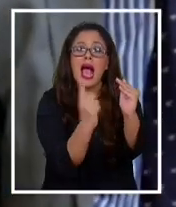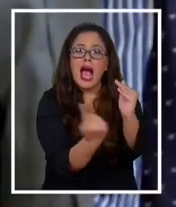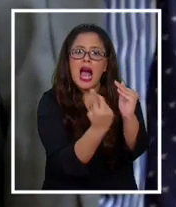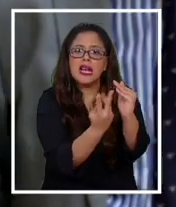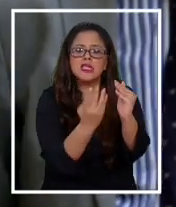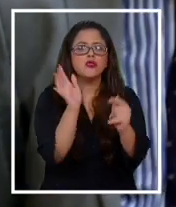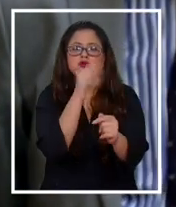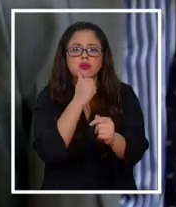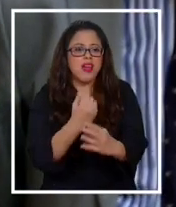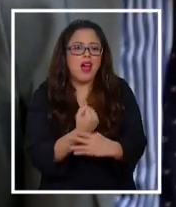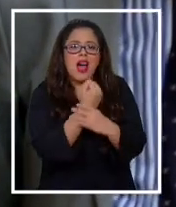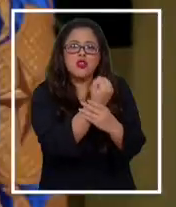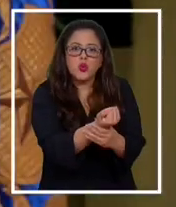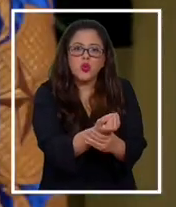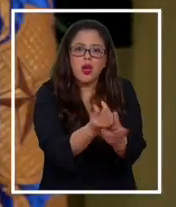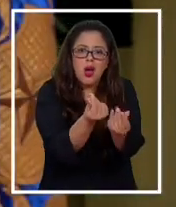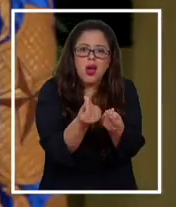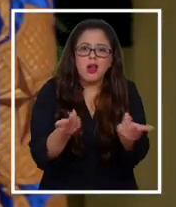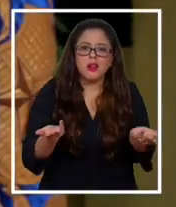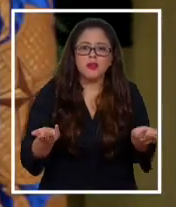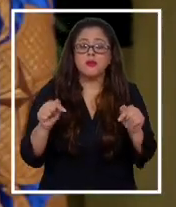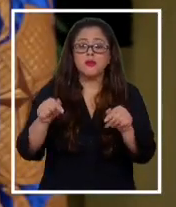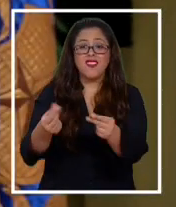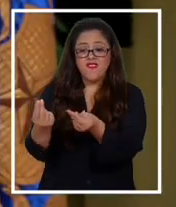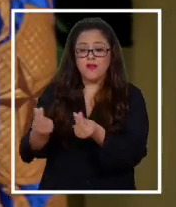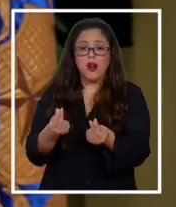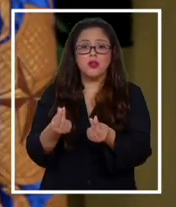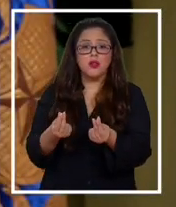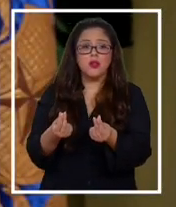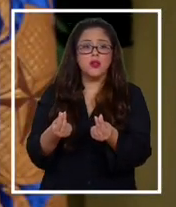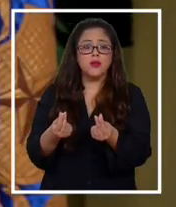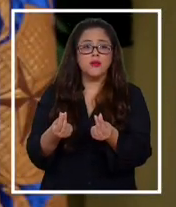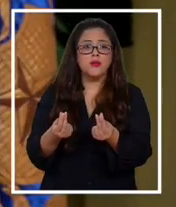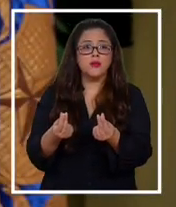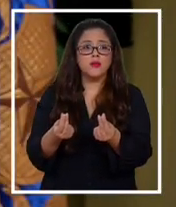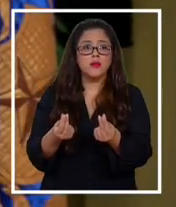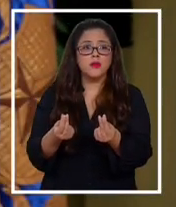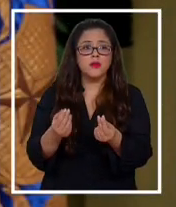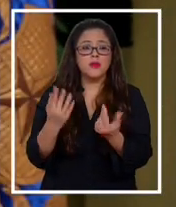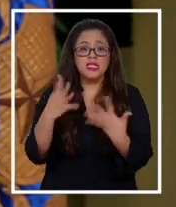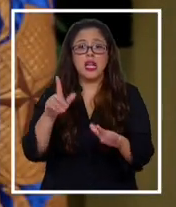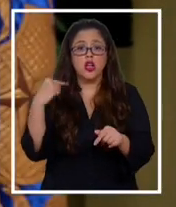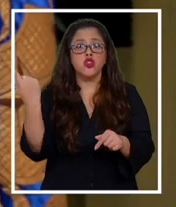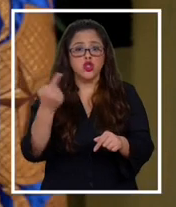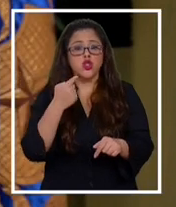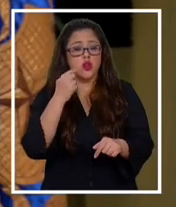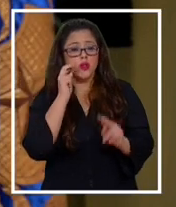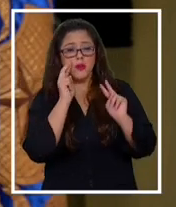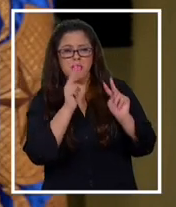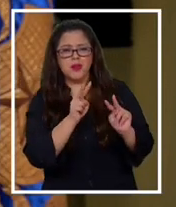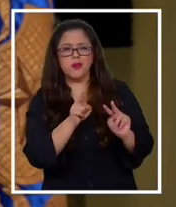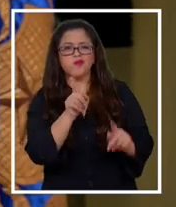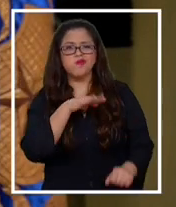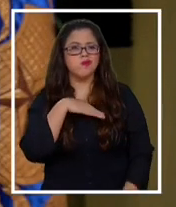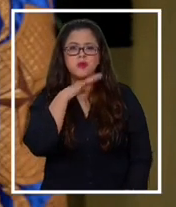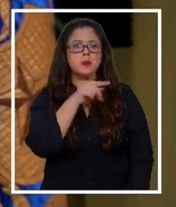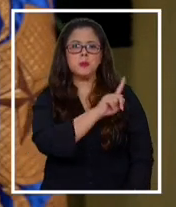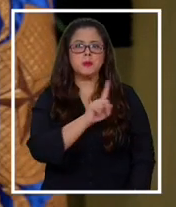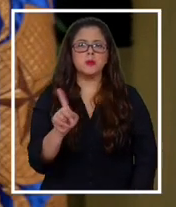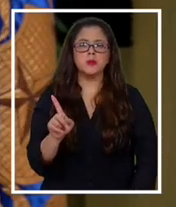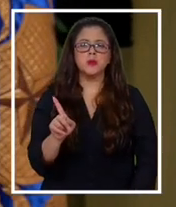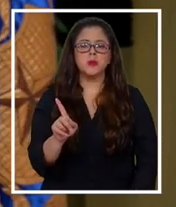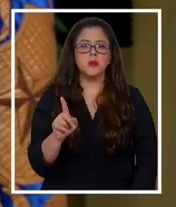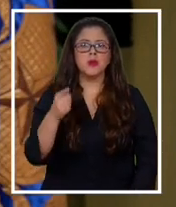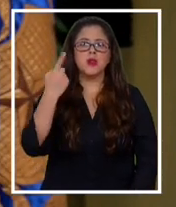una real ayuda económica. El monto puede y hemos declarado que es insuficiente, pero